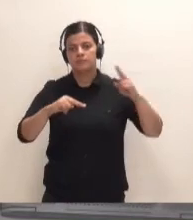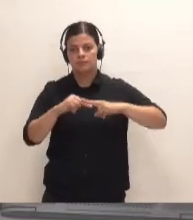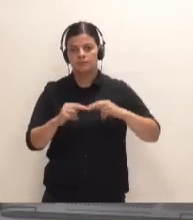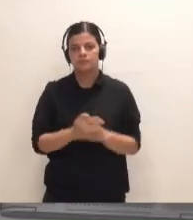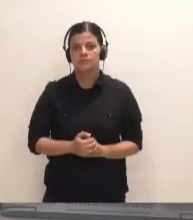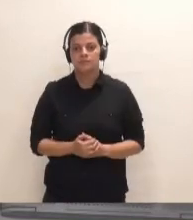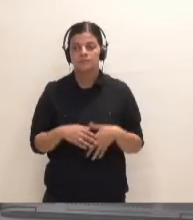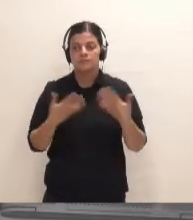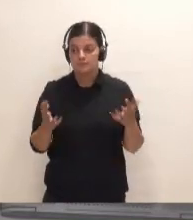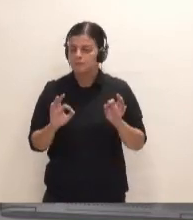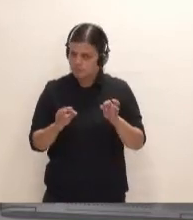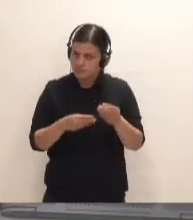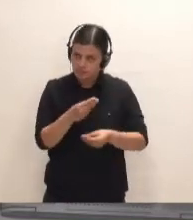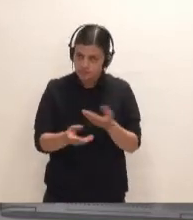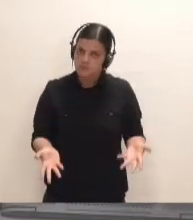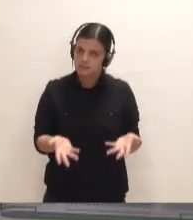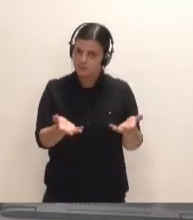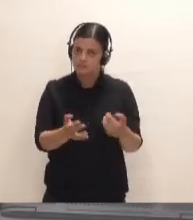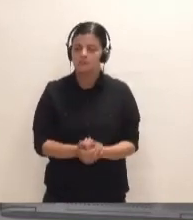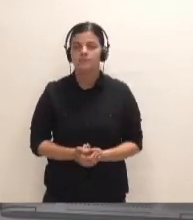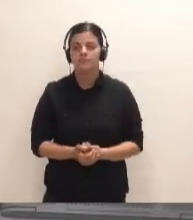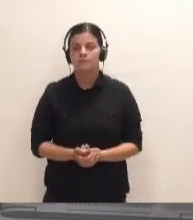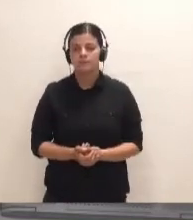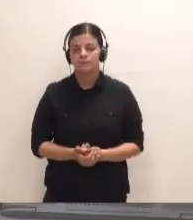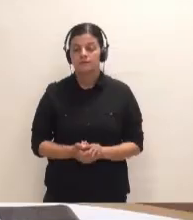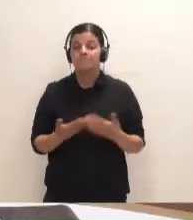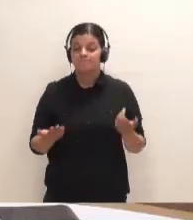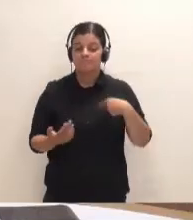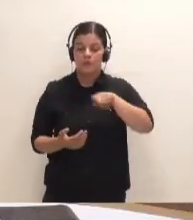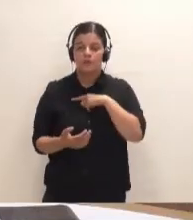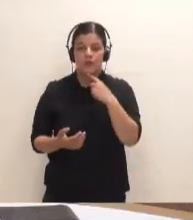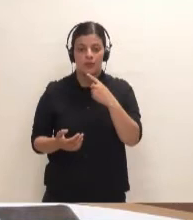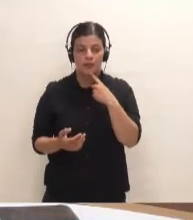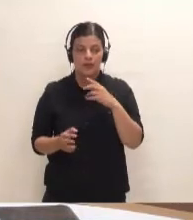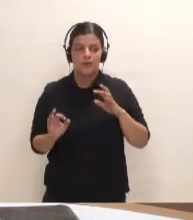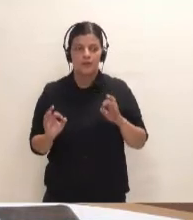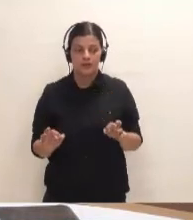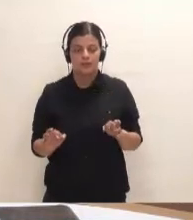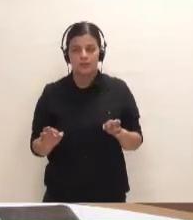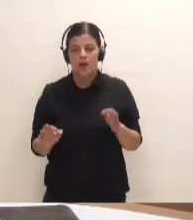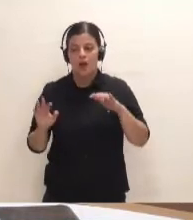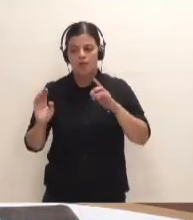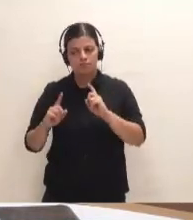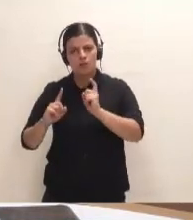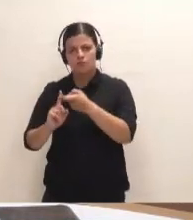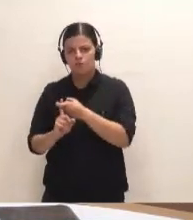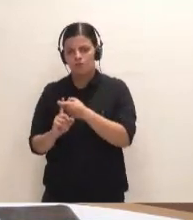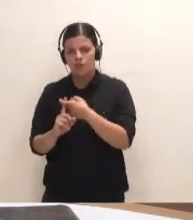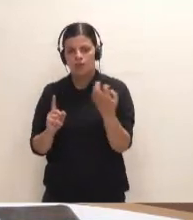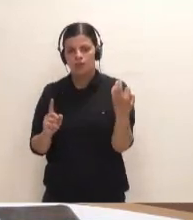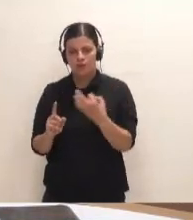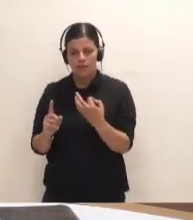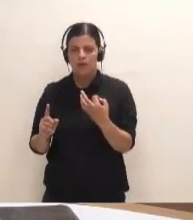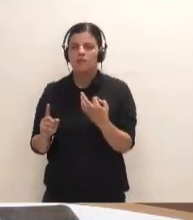Pónganse a desarrollar esos trabajos de manera coordinada. Es lo que nosotros decimos de que, más allá de la solución que debe de